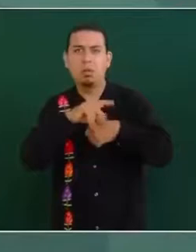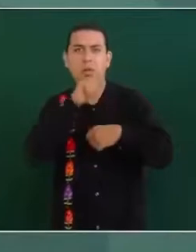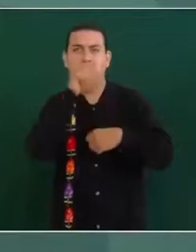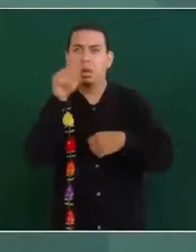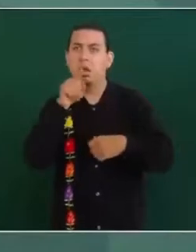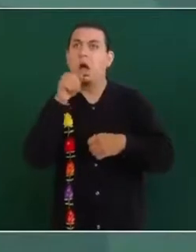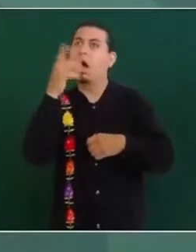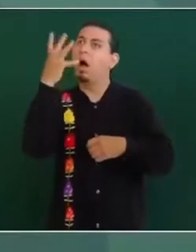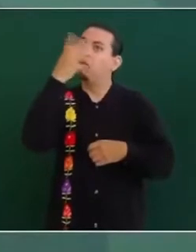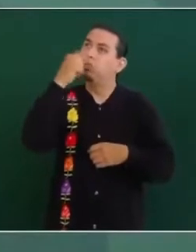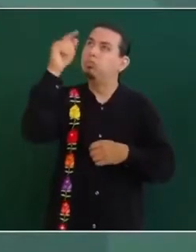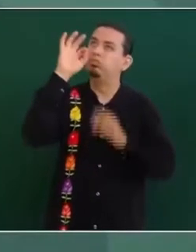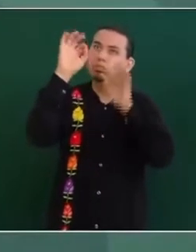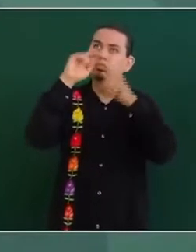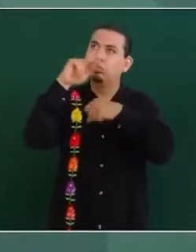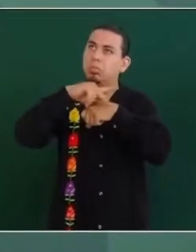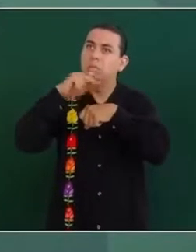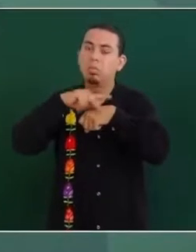no lo copian.